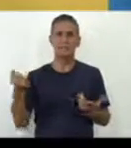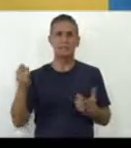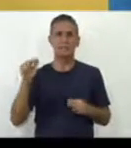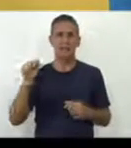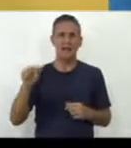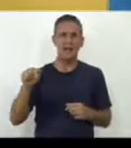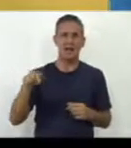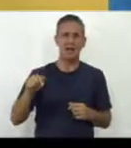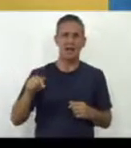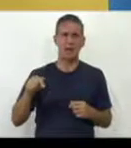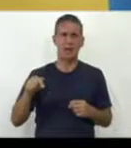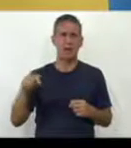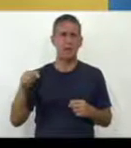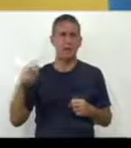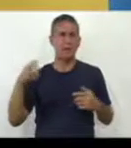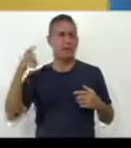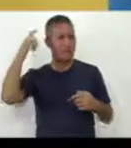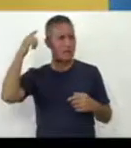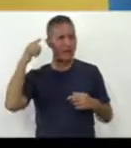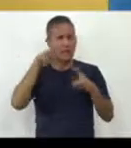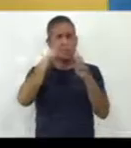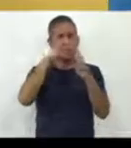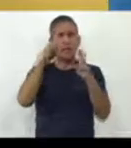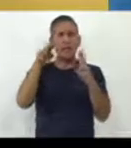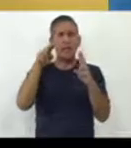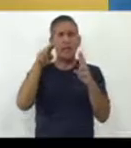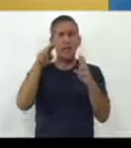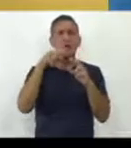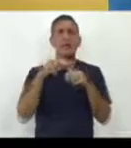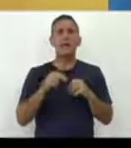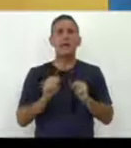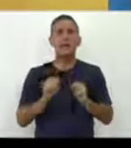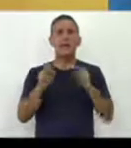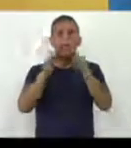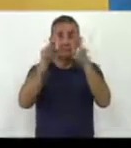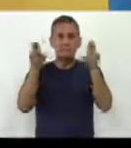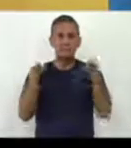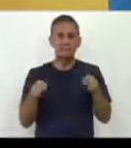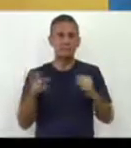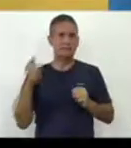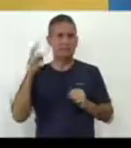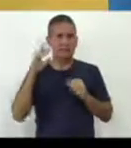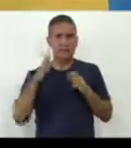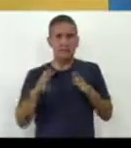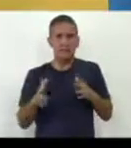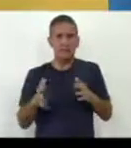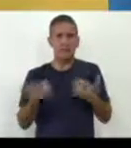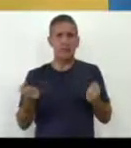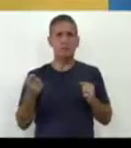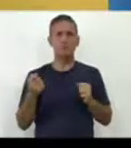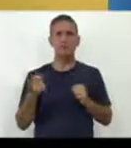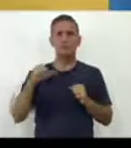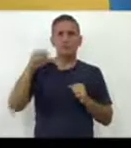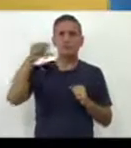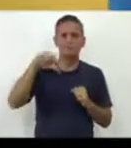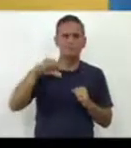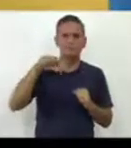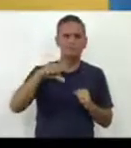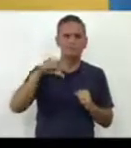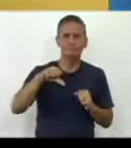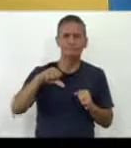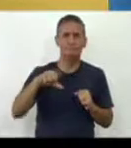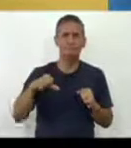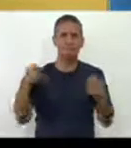a nivel del sistema nervioso. De manera que un niño expuesto a una pantalla de manera sistemática y con gran cantidad de